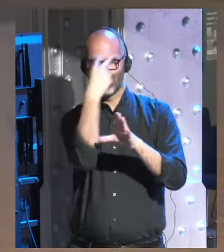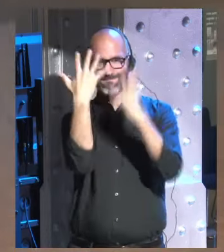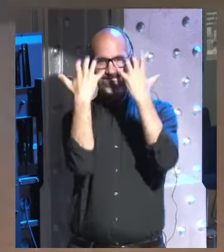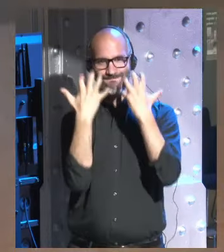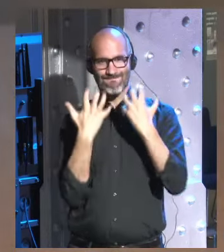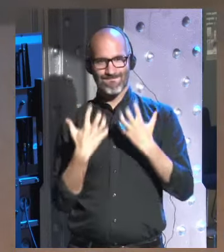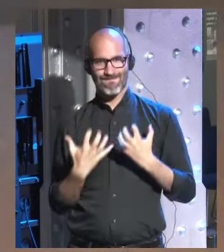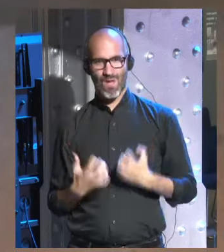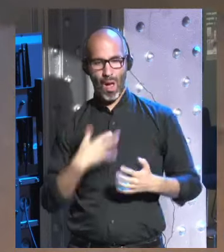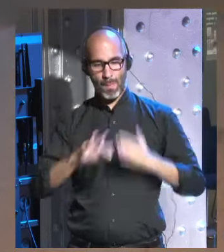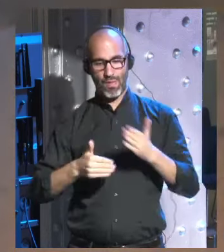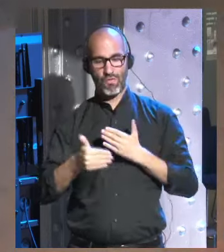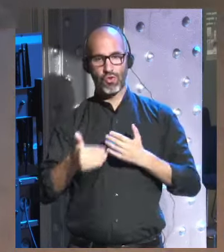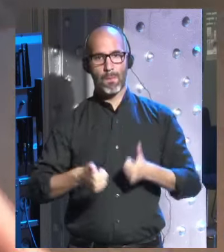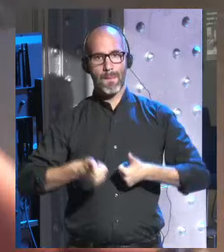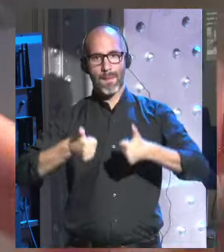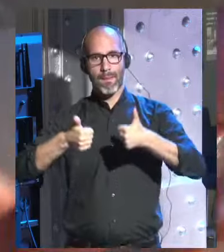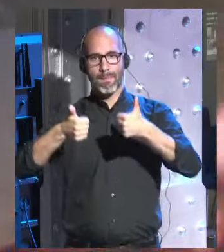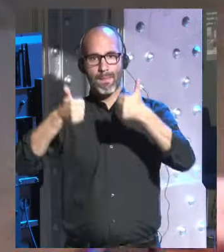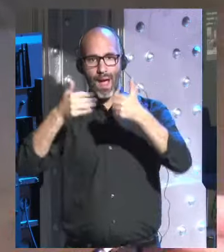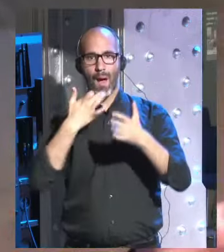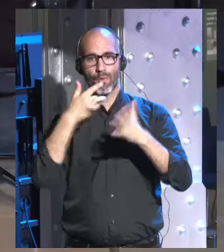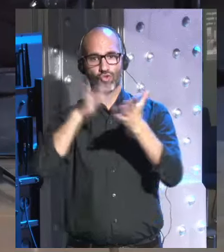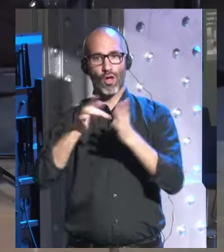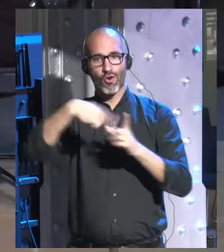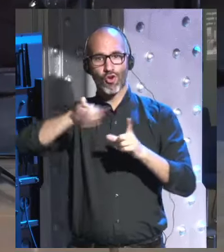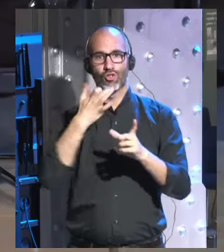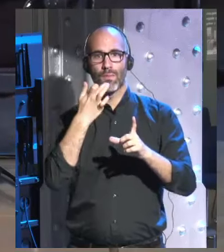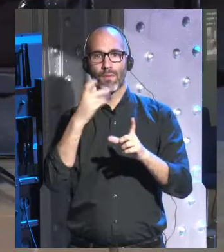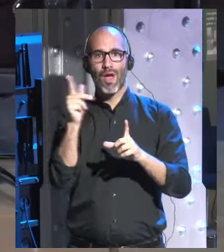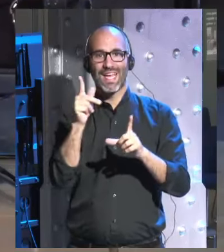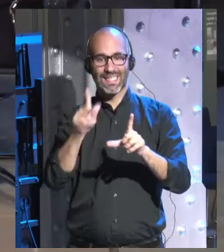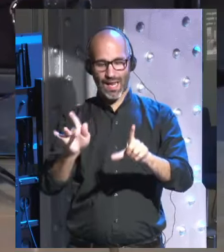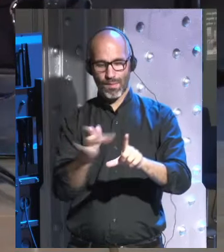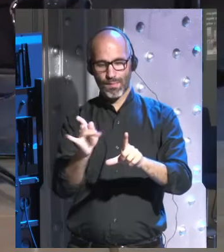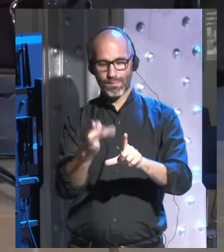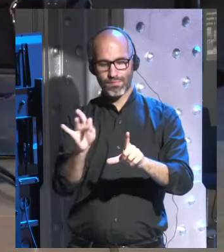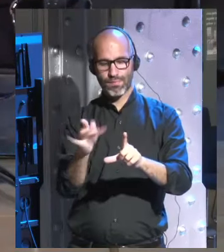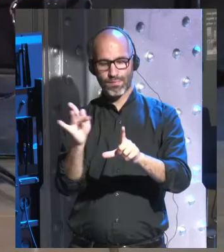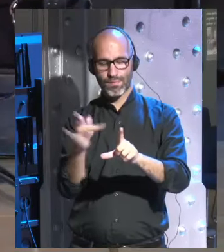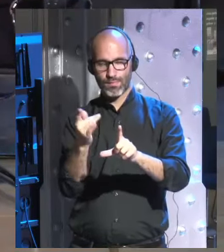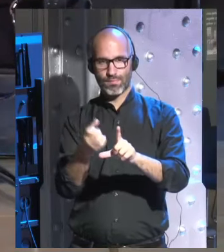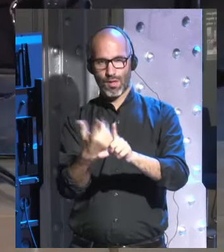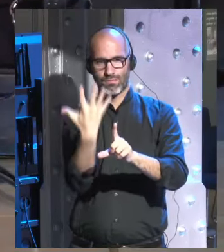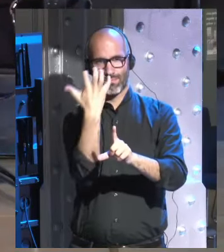más y más y es un ejemplo que está en el día a día cada vez que abrimos nuestro kindle y del que apenas somos conscientes